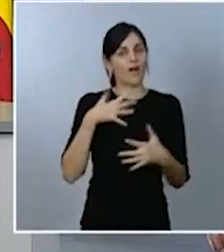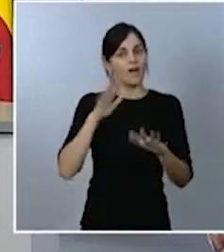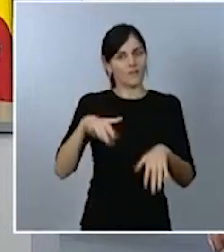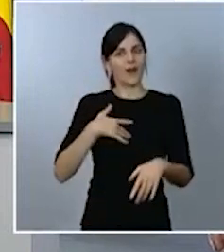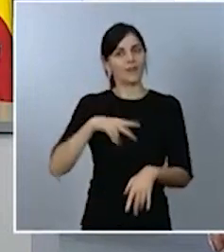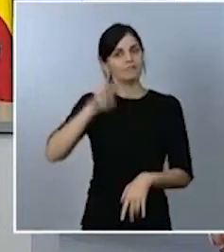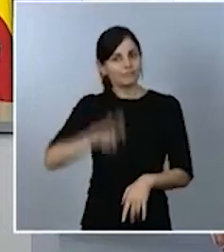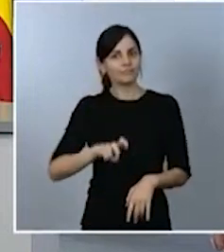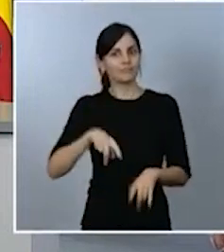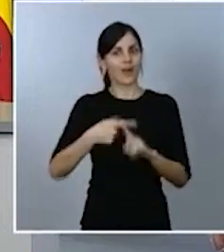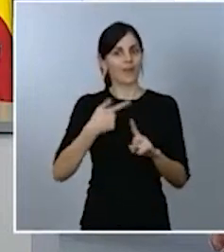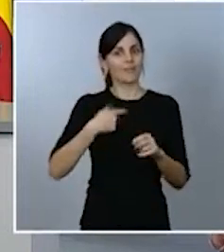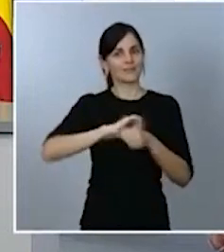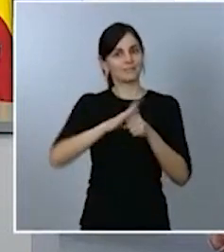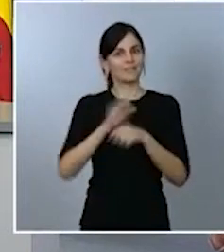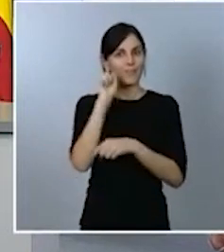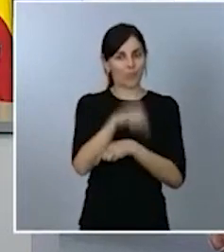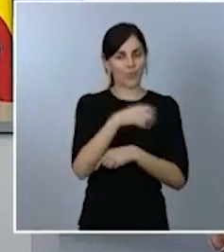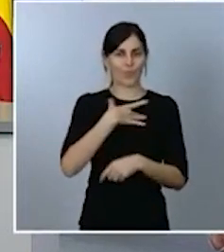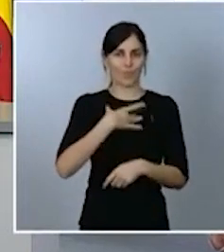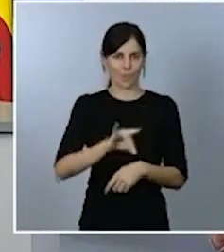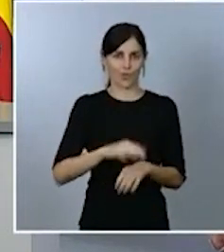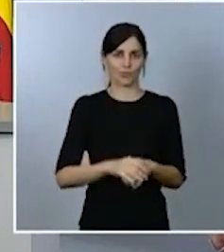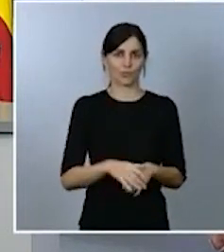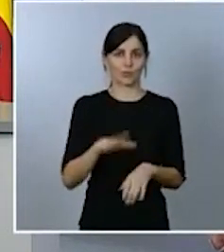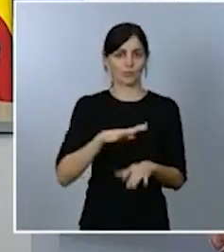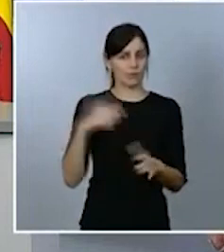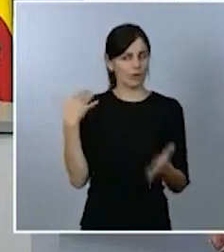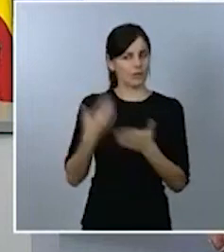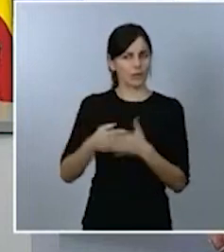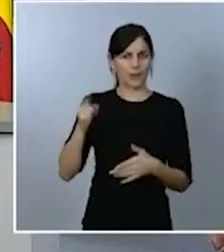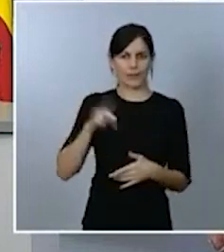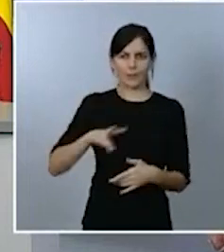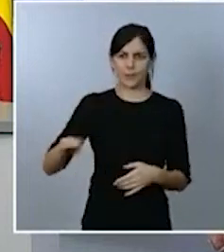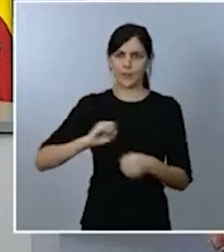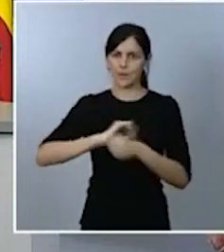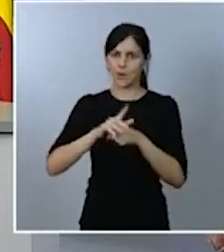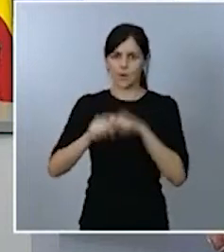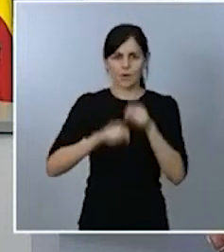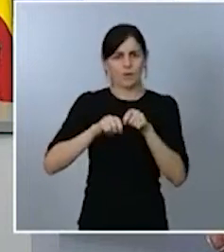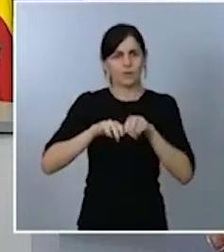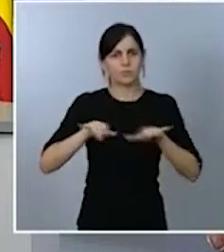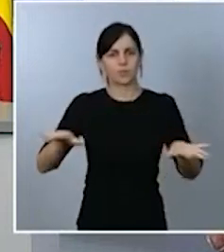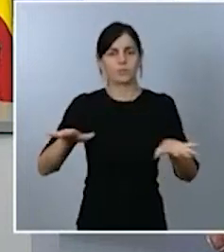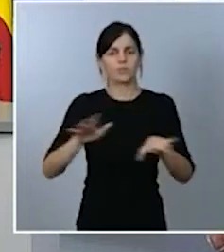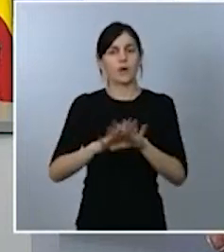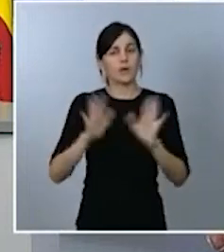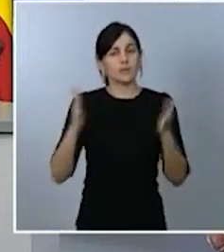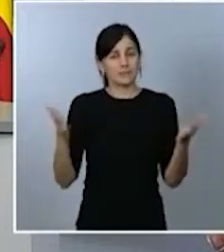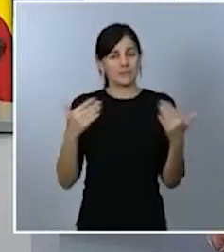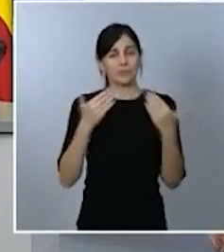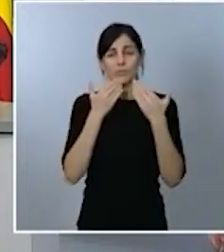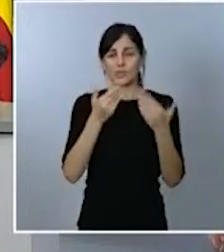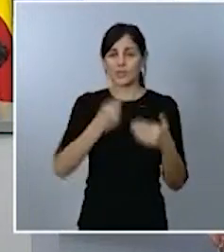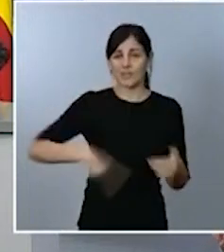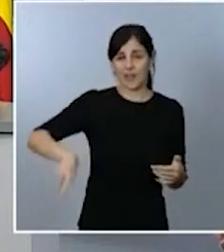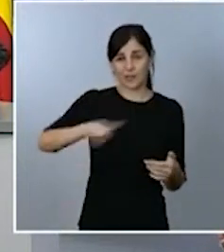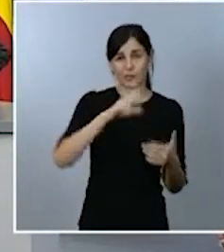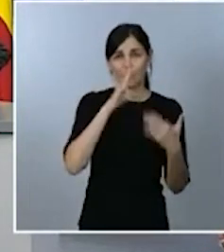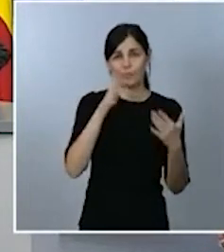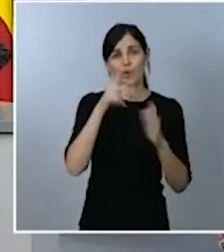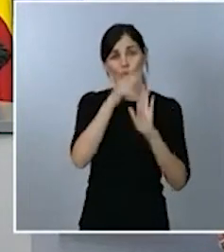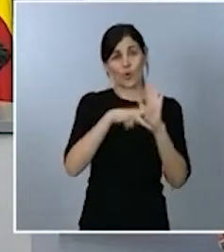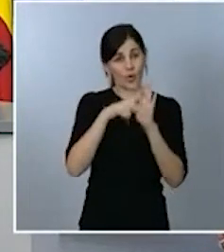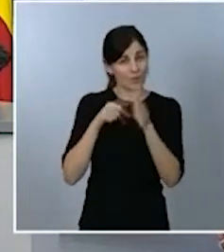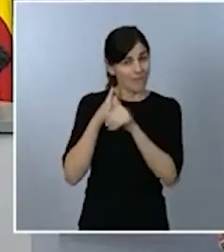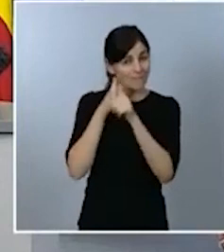este virus que durante tantos estos meses nos está asolando así que muchas gracias a todos por ese cumplimiento y por tanto seguiremos también